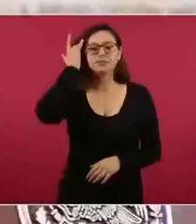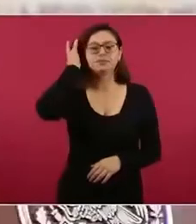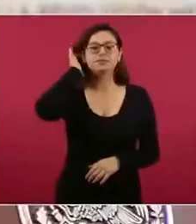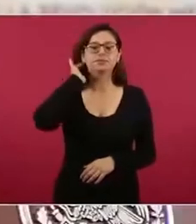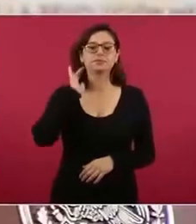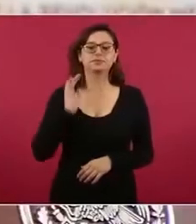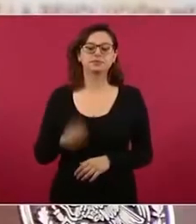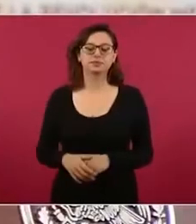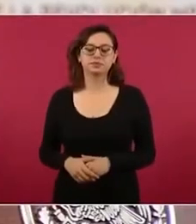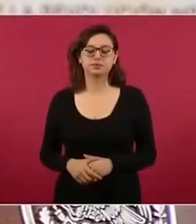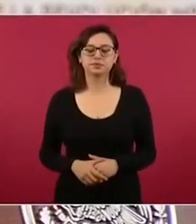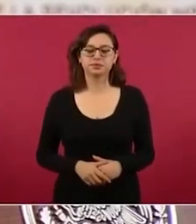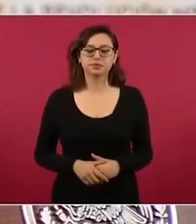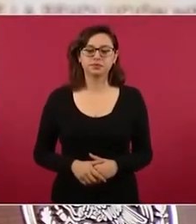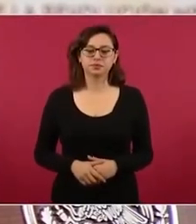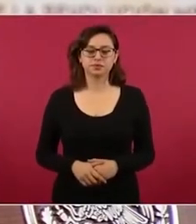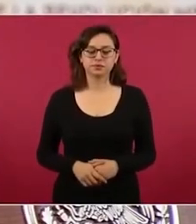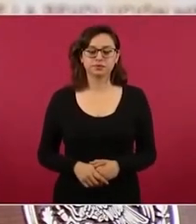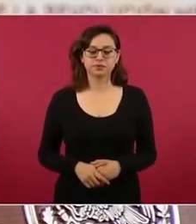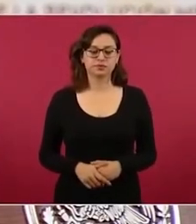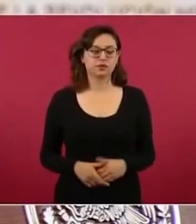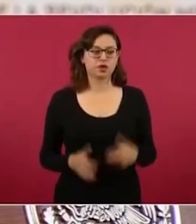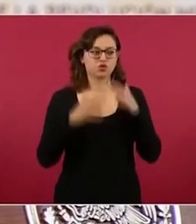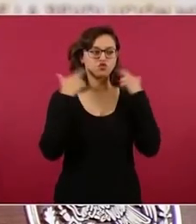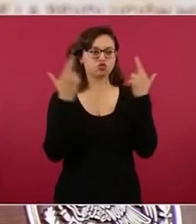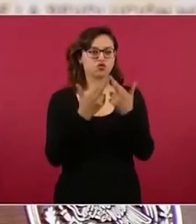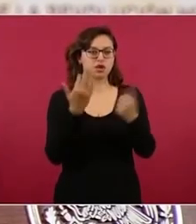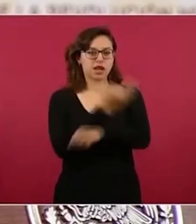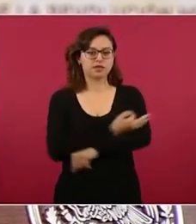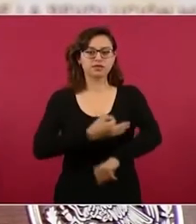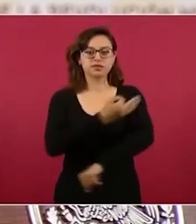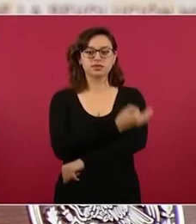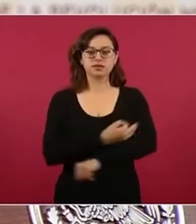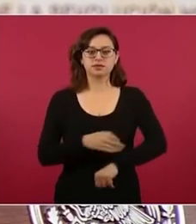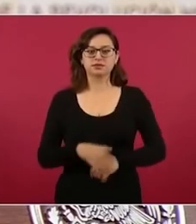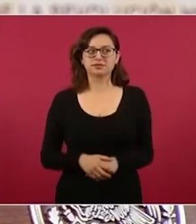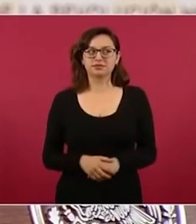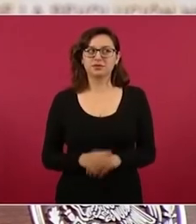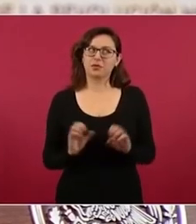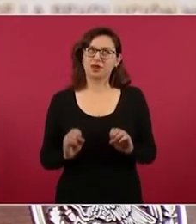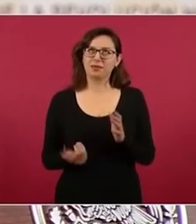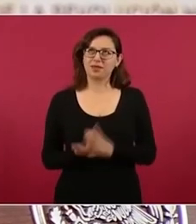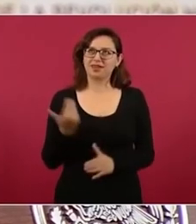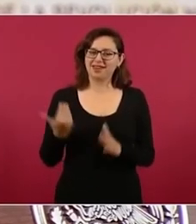de las de la tarde o de la mañana